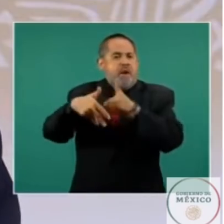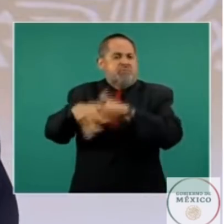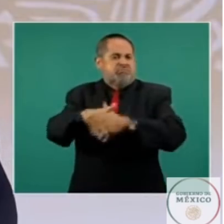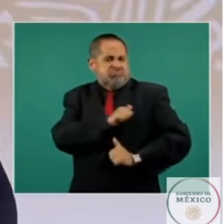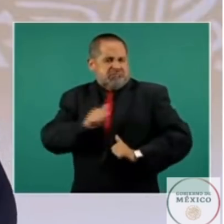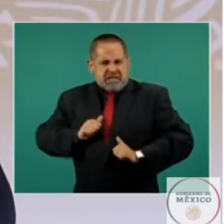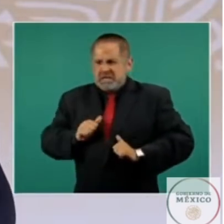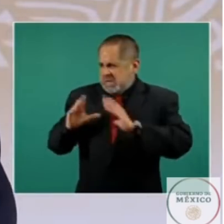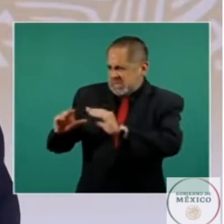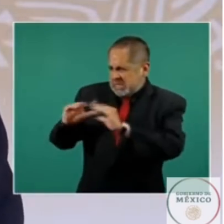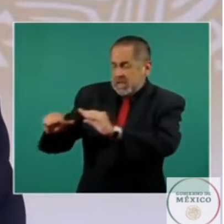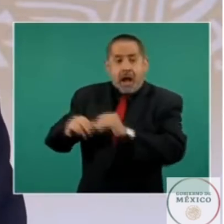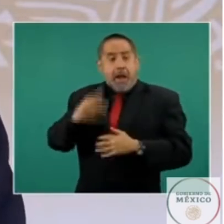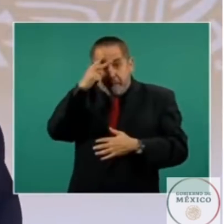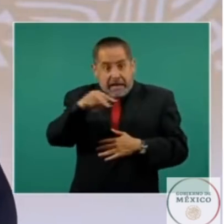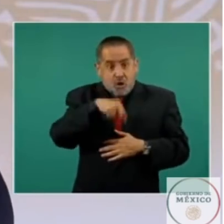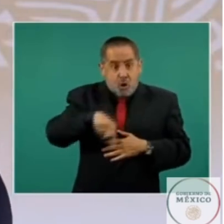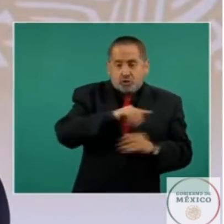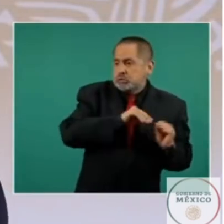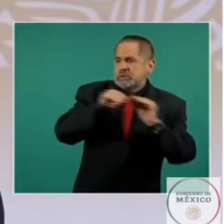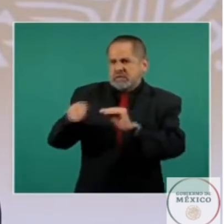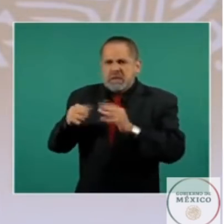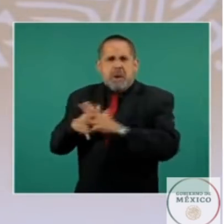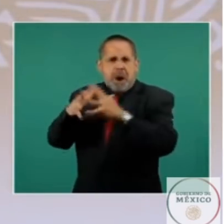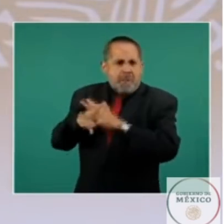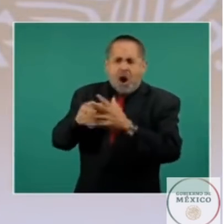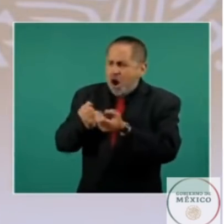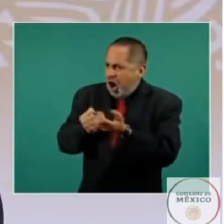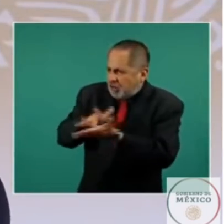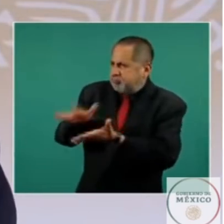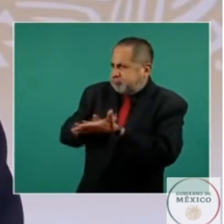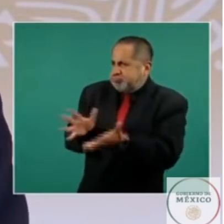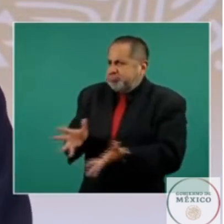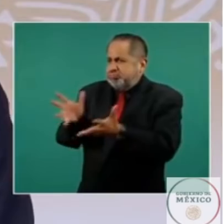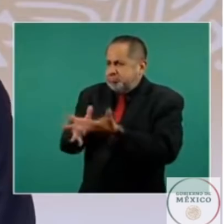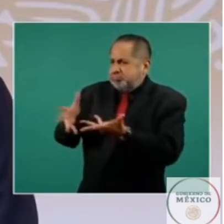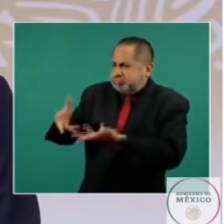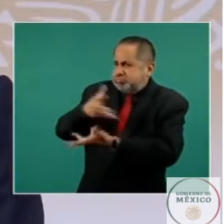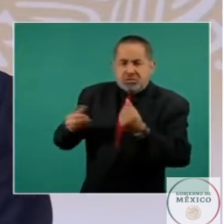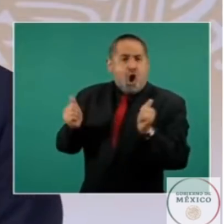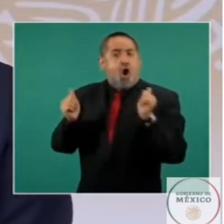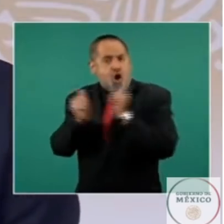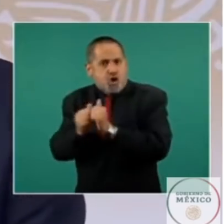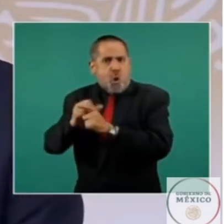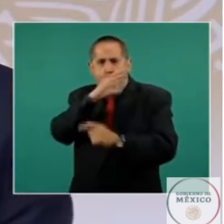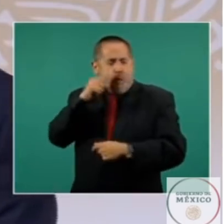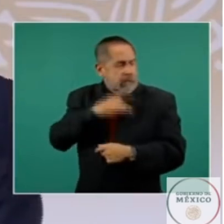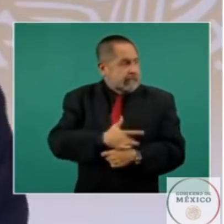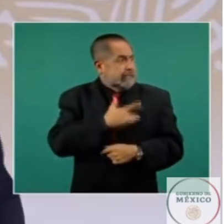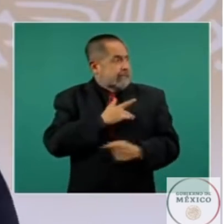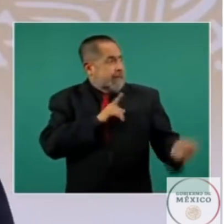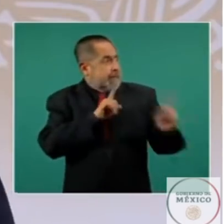brillaron en los campos de Cuba y sus proezas inspiraron a la tropa y a cuantos oyeron hablar de ellas.